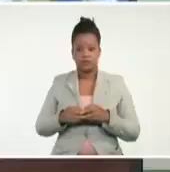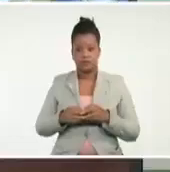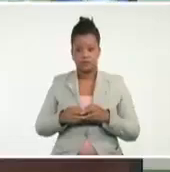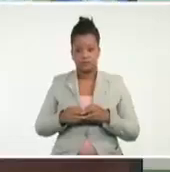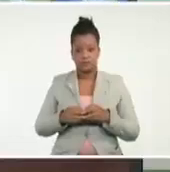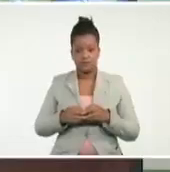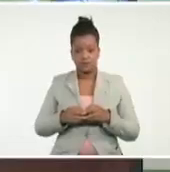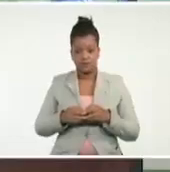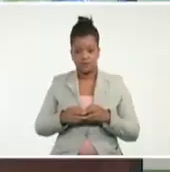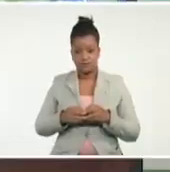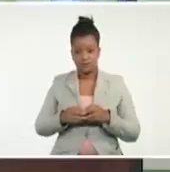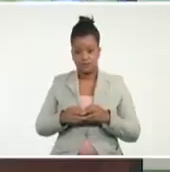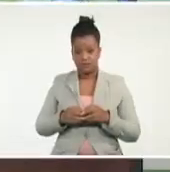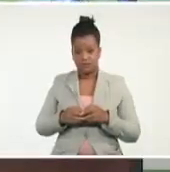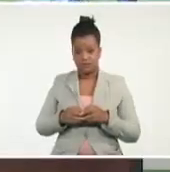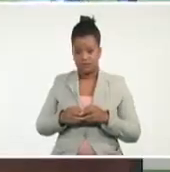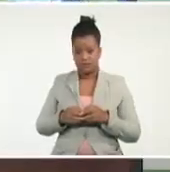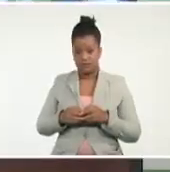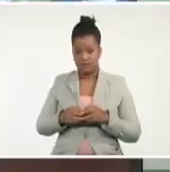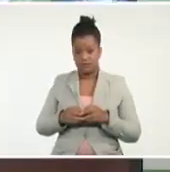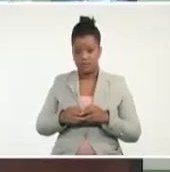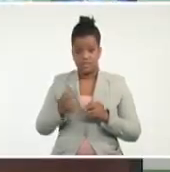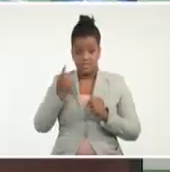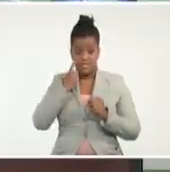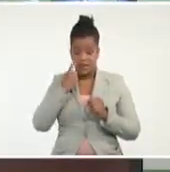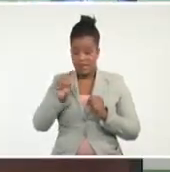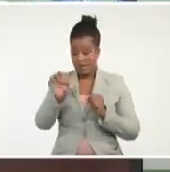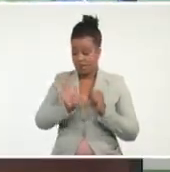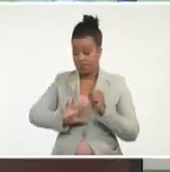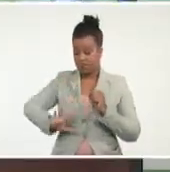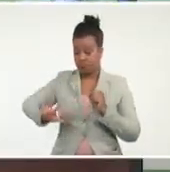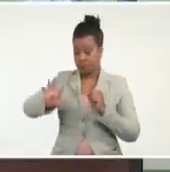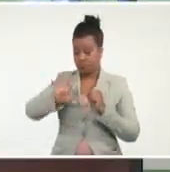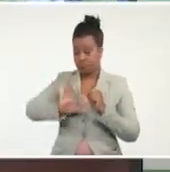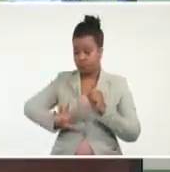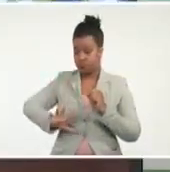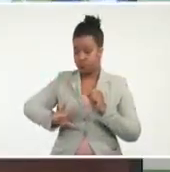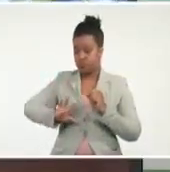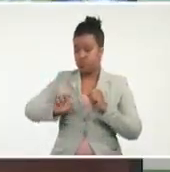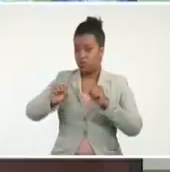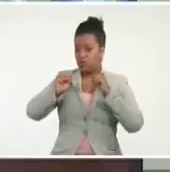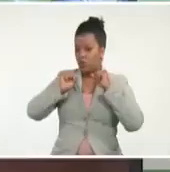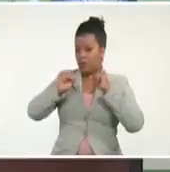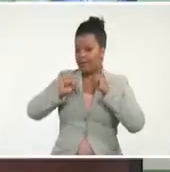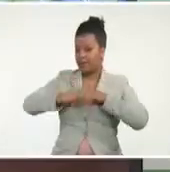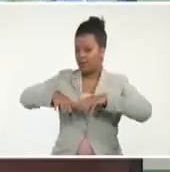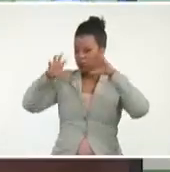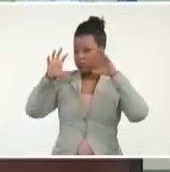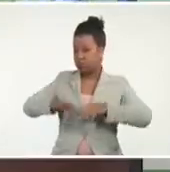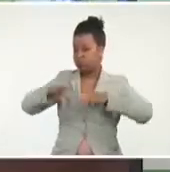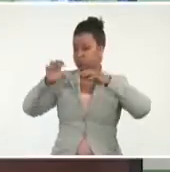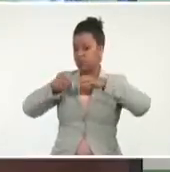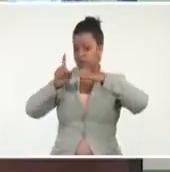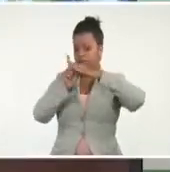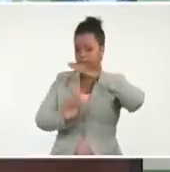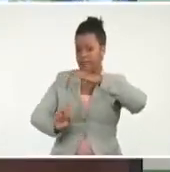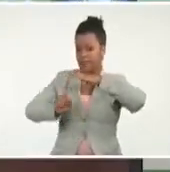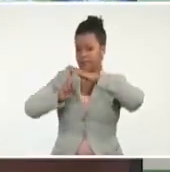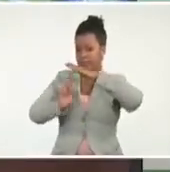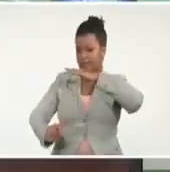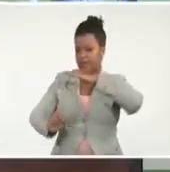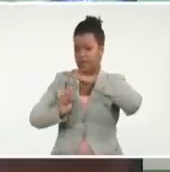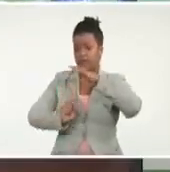fuertes, porque todas estas zonas son fuertes, son zonas de fuertes tormentas eléctricas, los